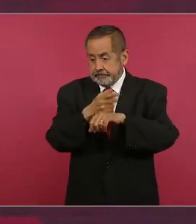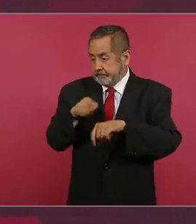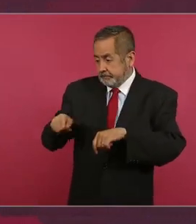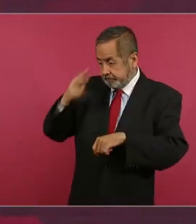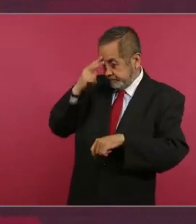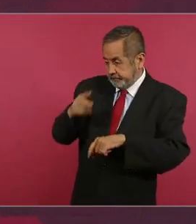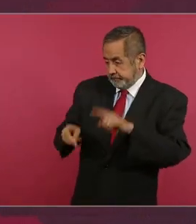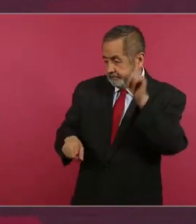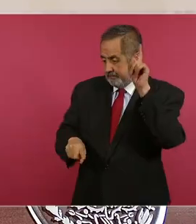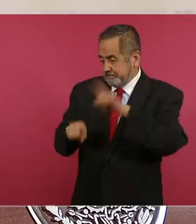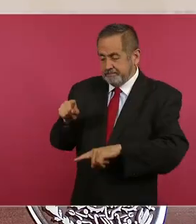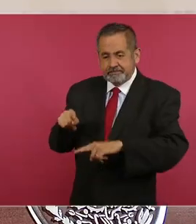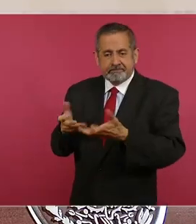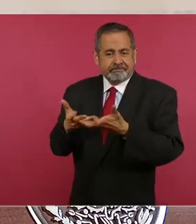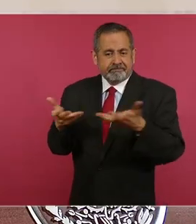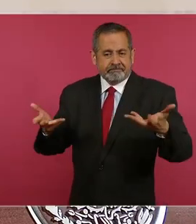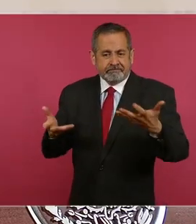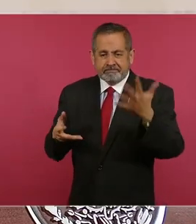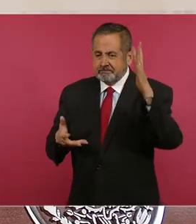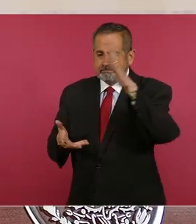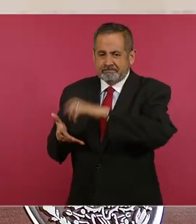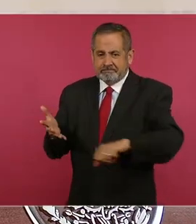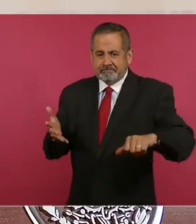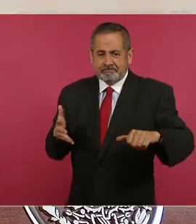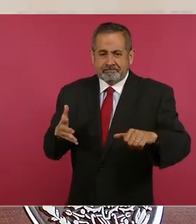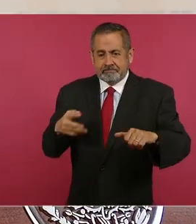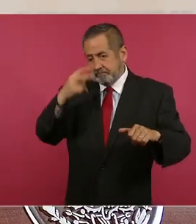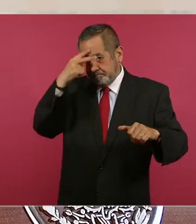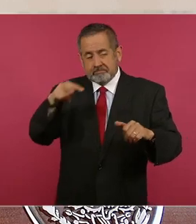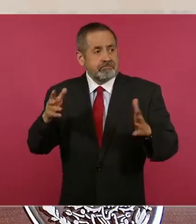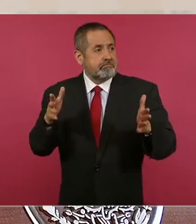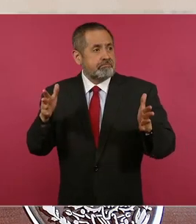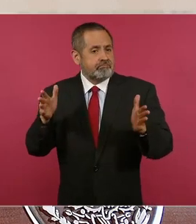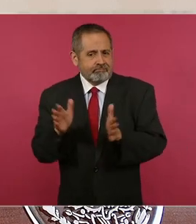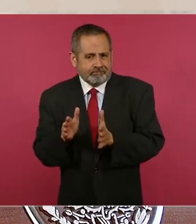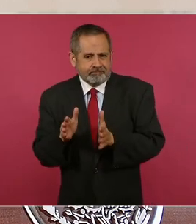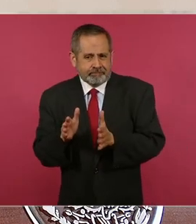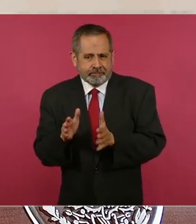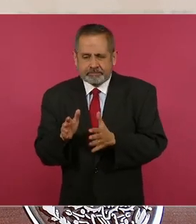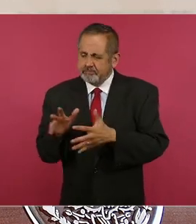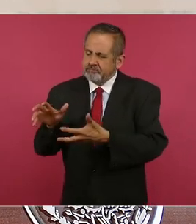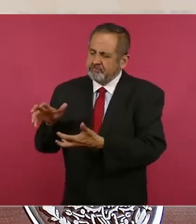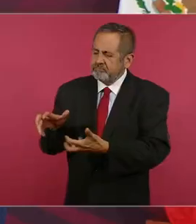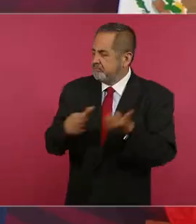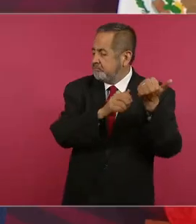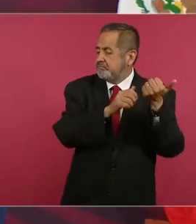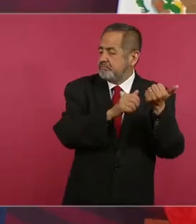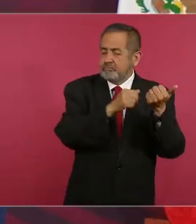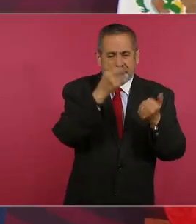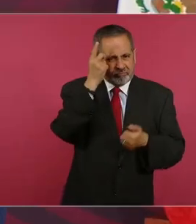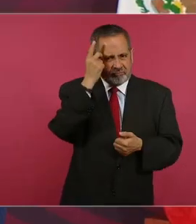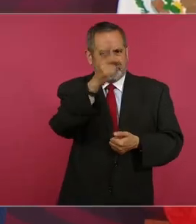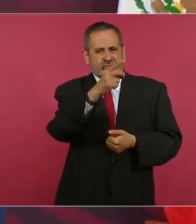con ese gran zarpazo,